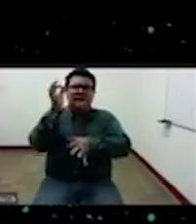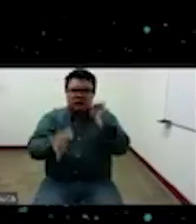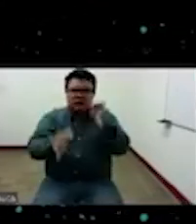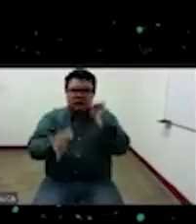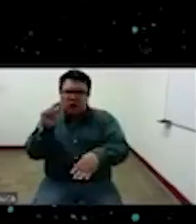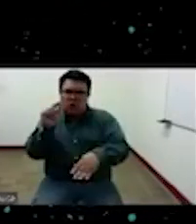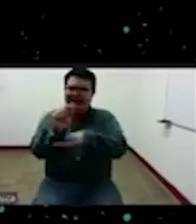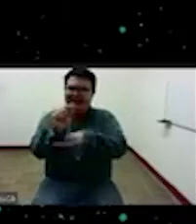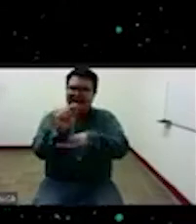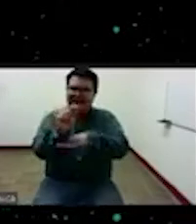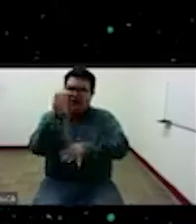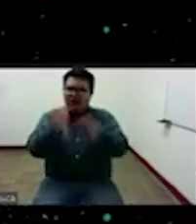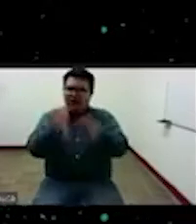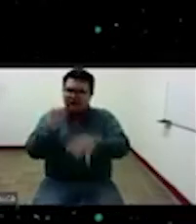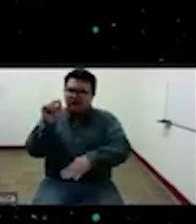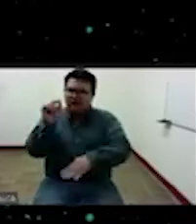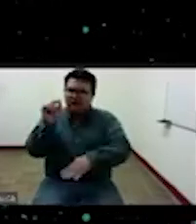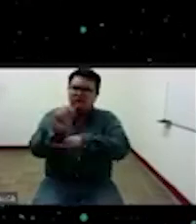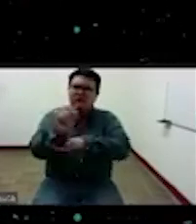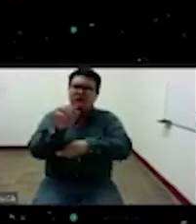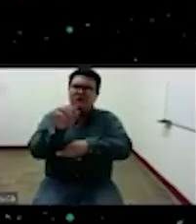ese sistema capitalista